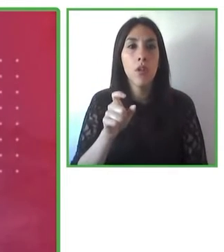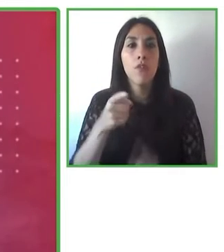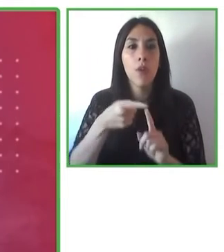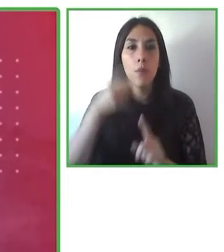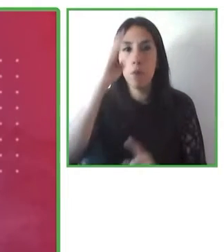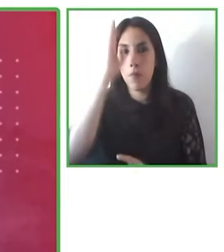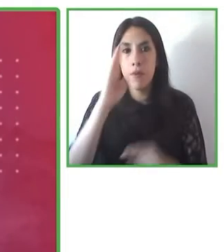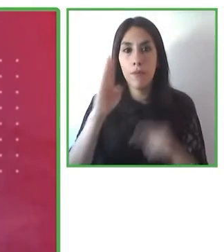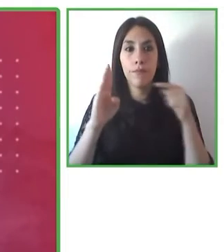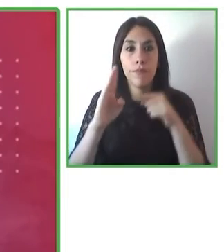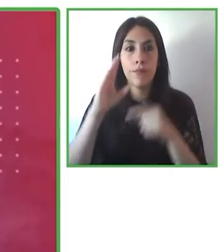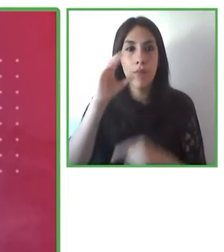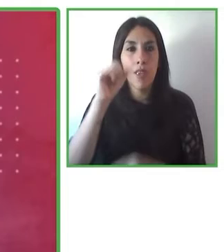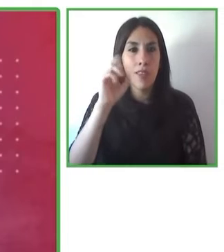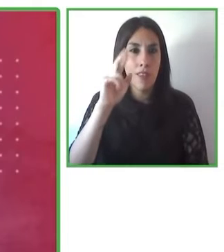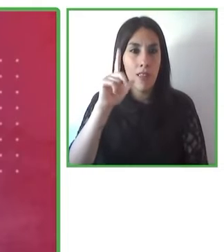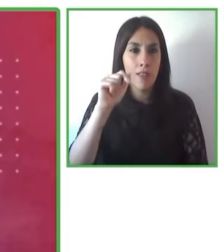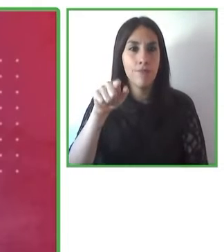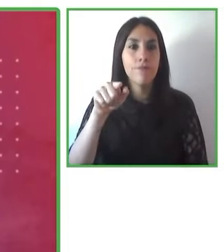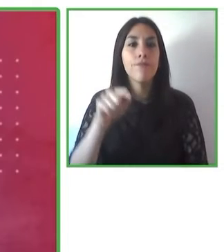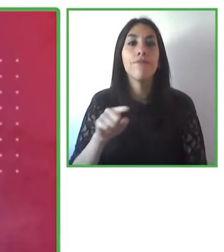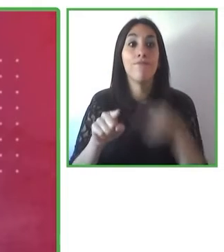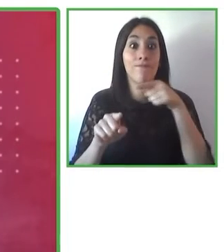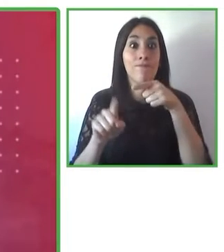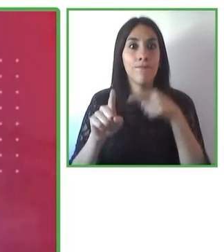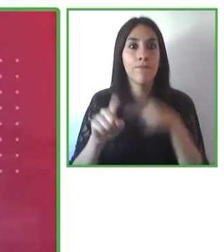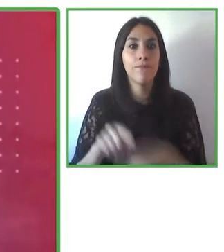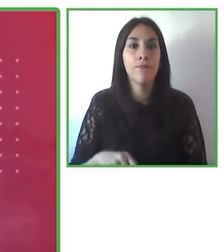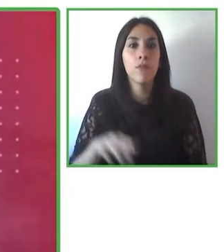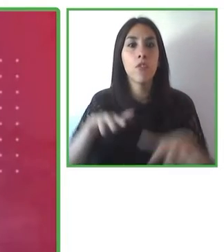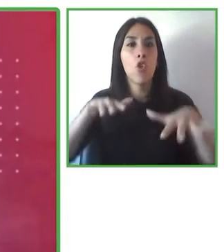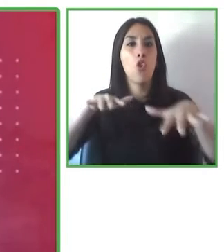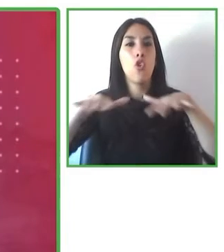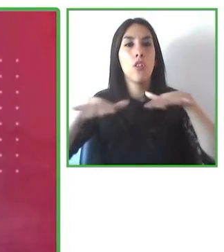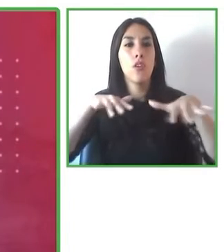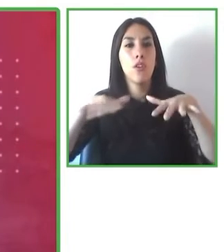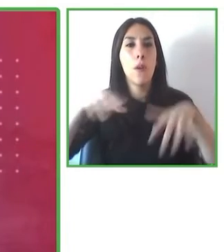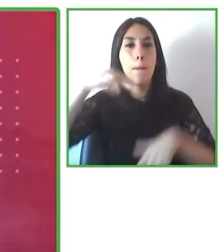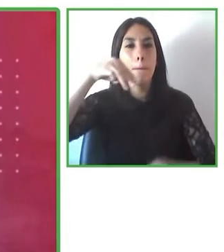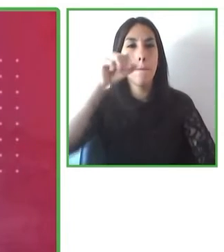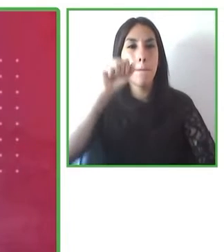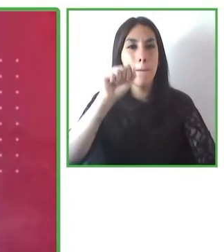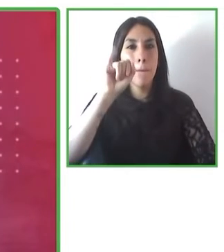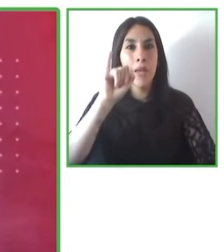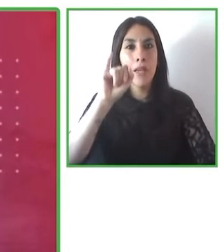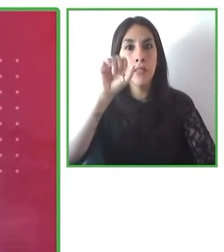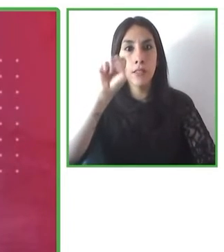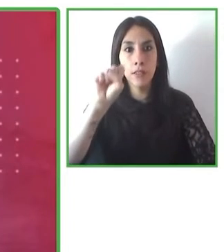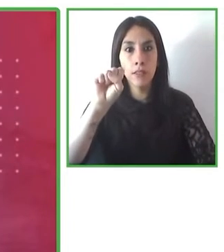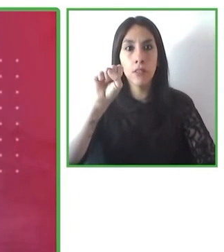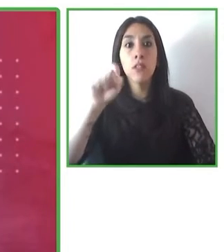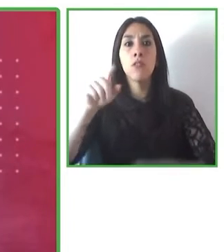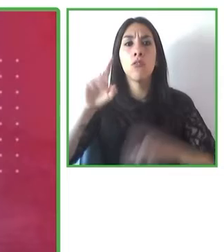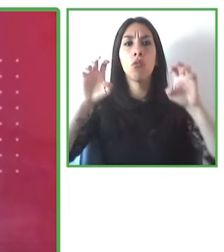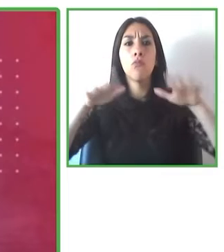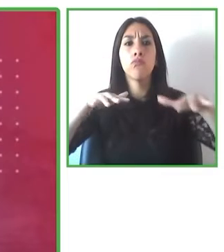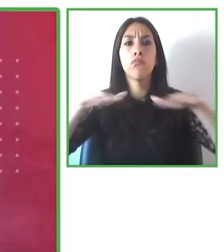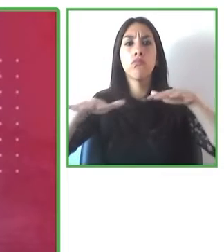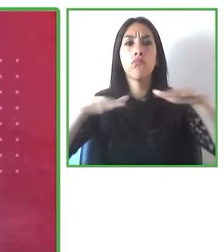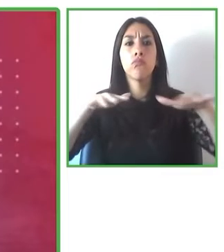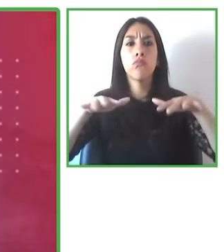es coordinadora en My Diferencias, quien es pedagoga y tiene 35 años de experiencia en